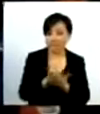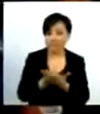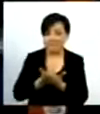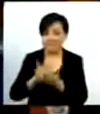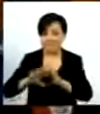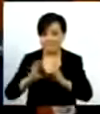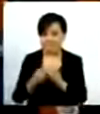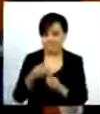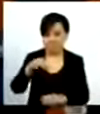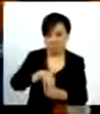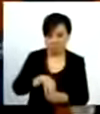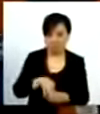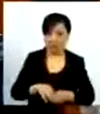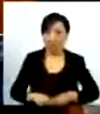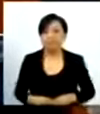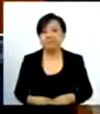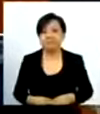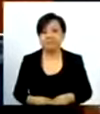la votación.